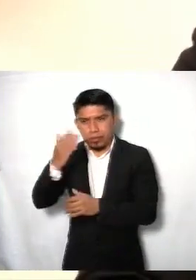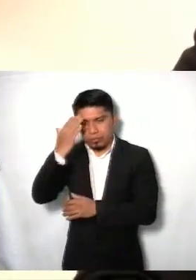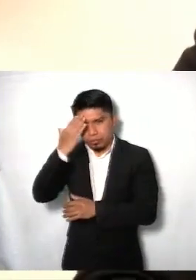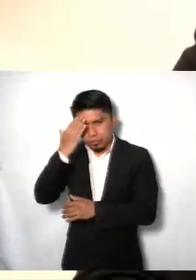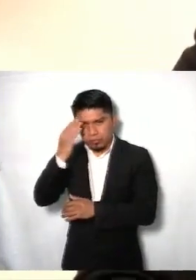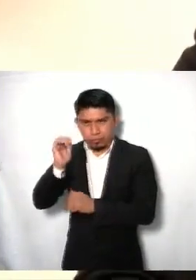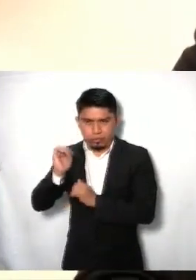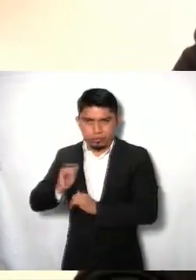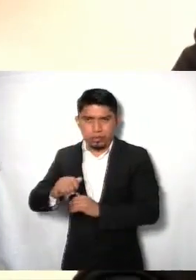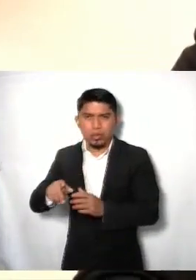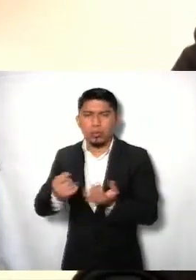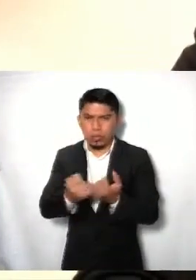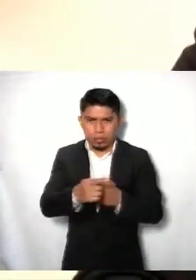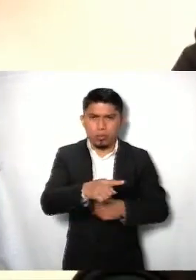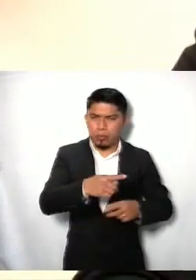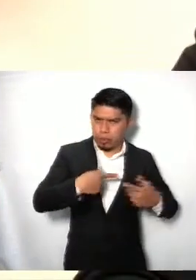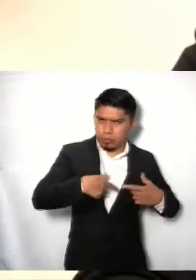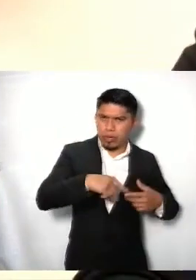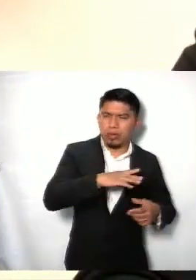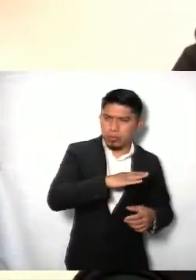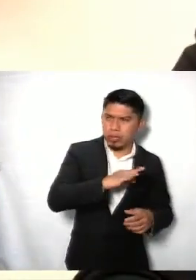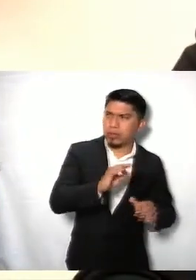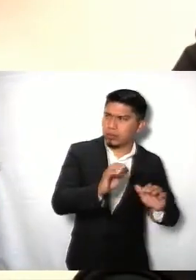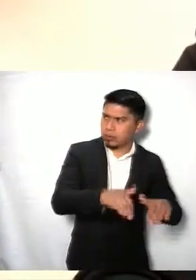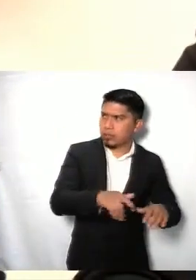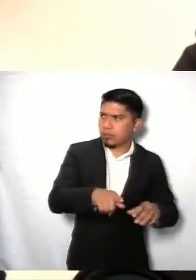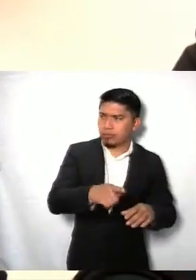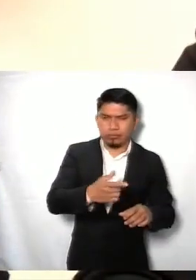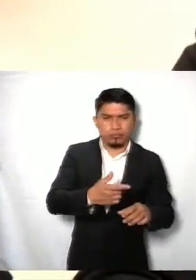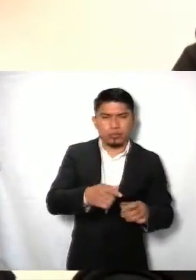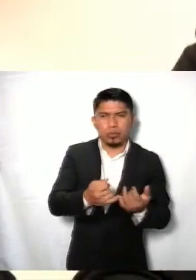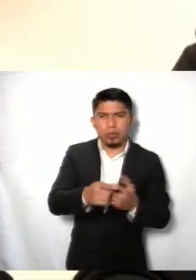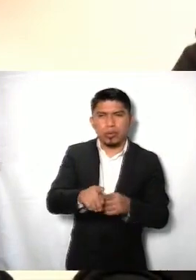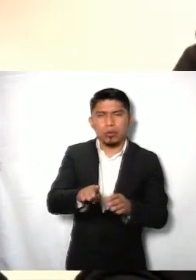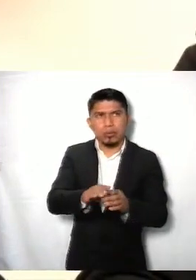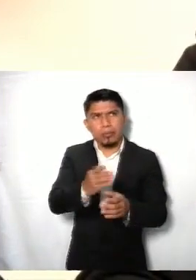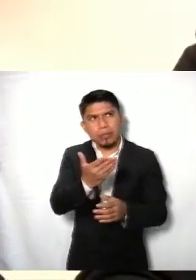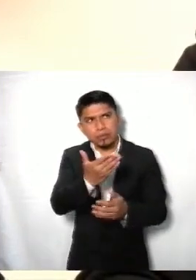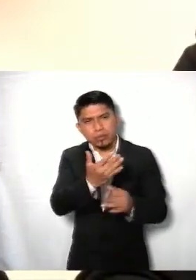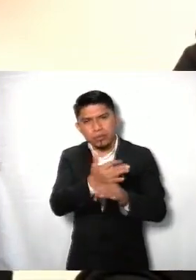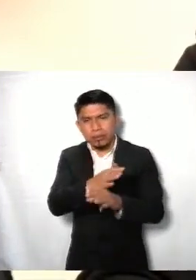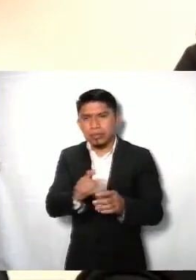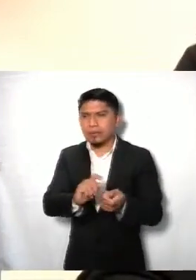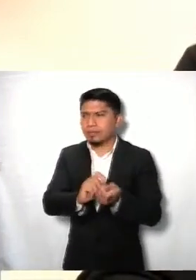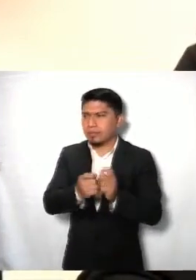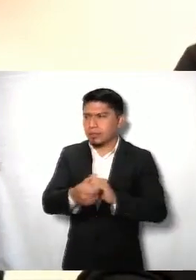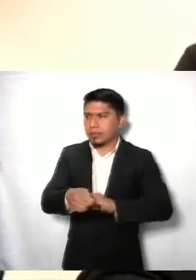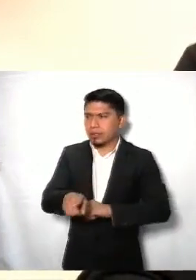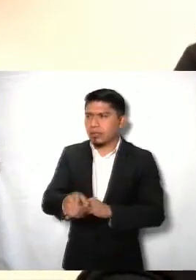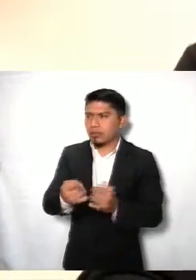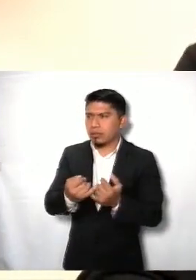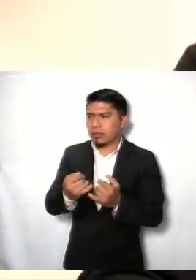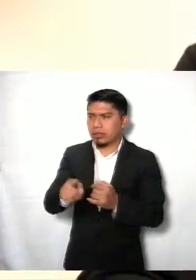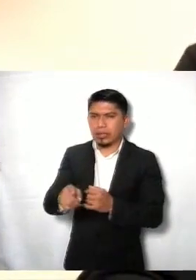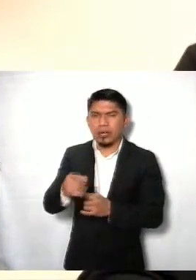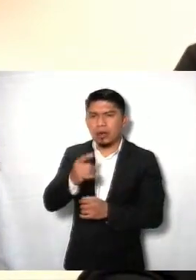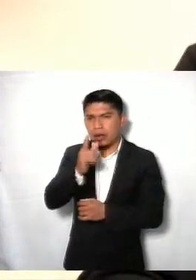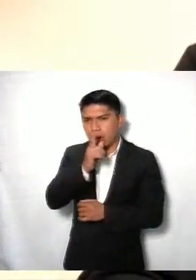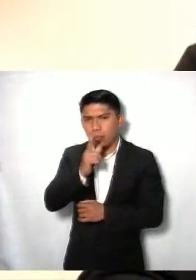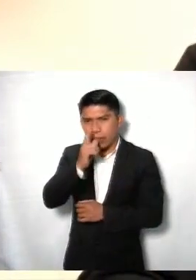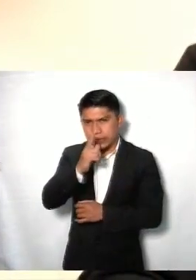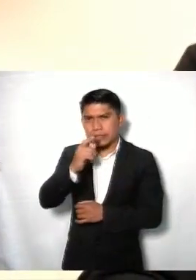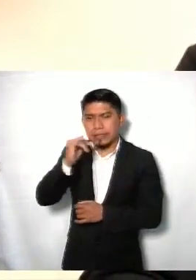para ciudadanía, que tienen que ver de cómo se presenta una solicitud de información, y de estos también los hemos tenido en traducción de lenguas